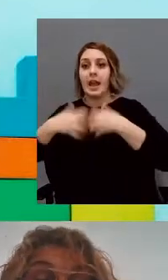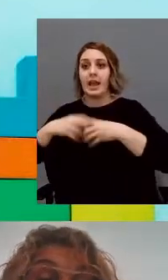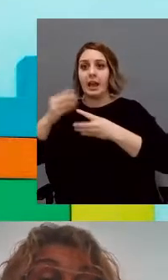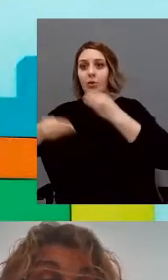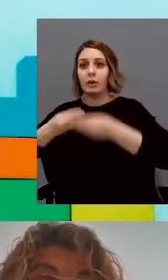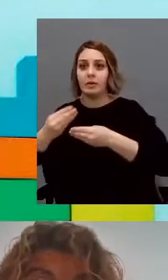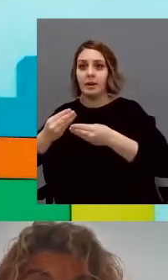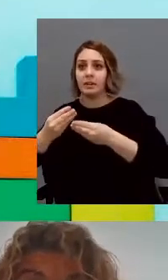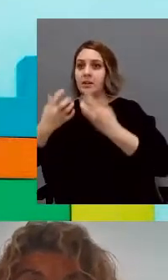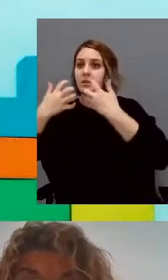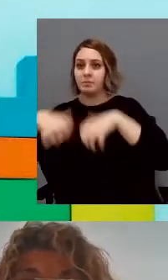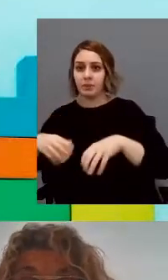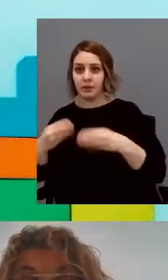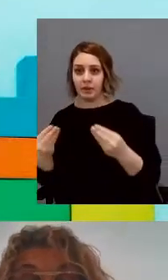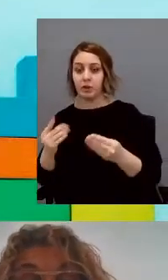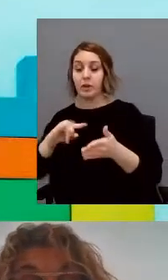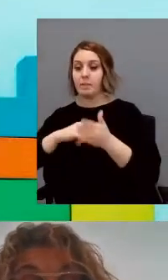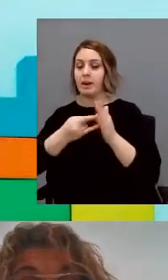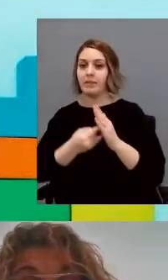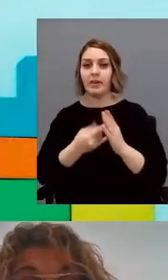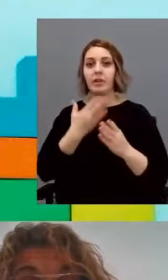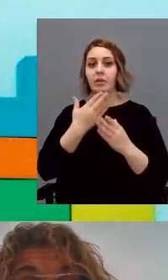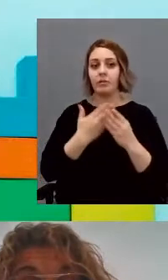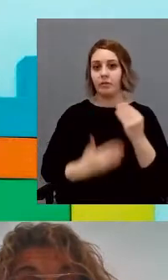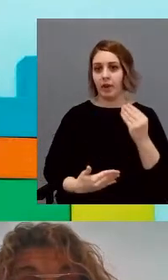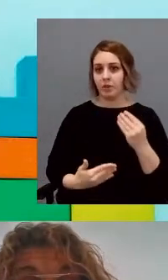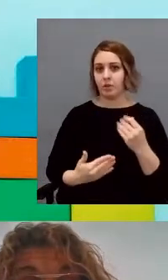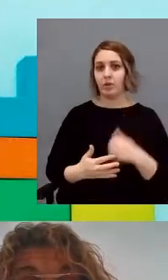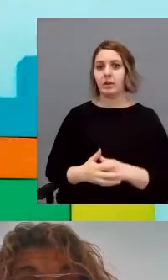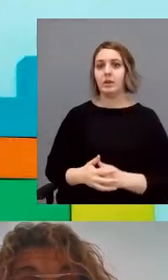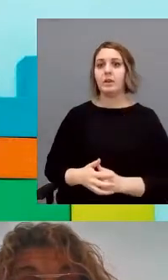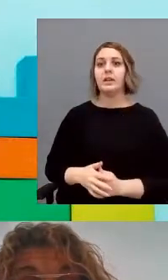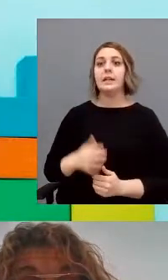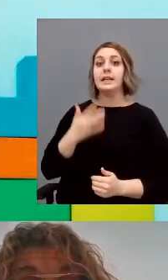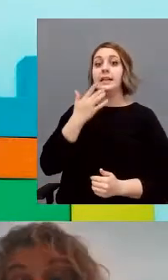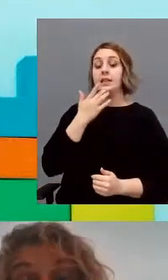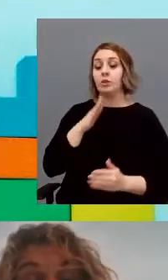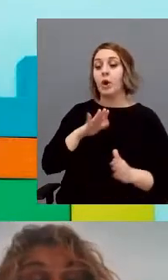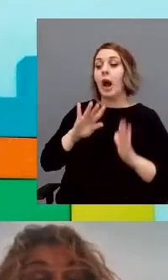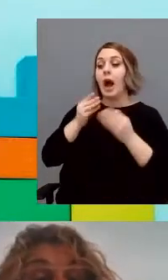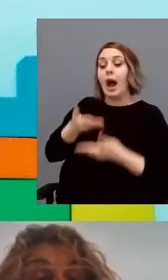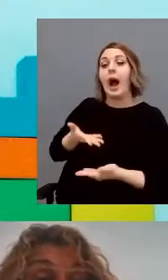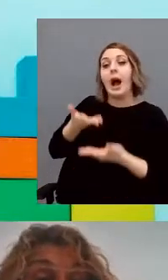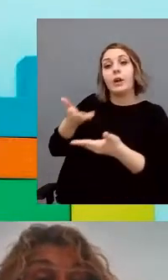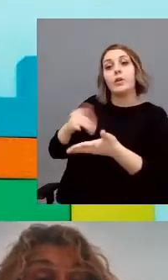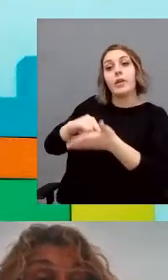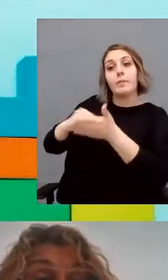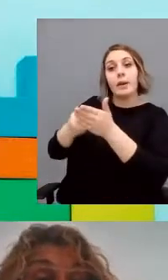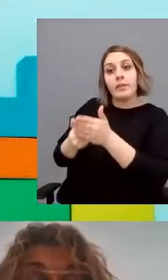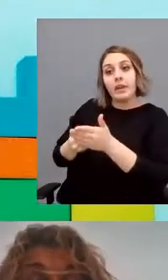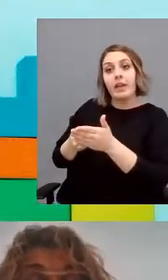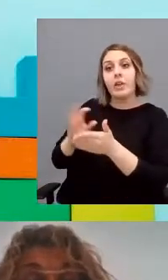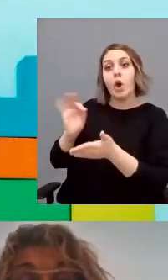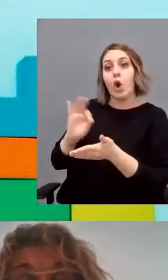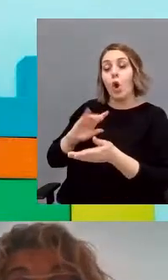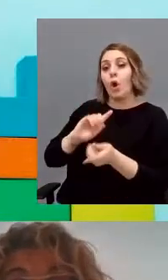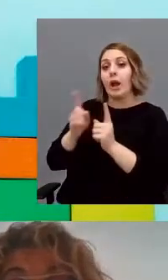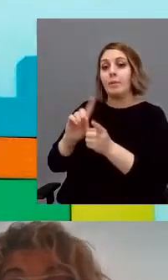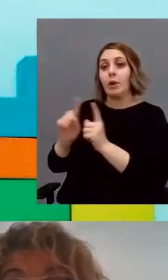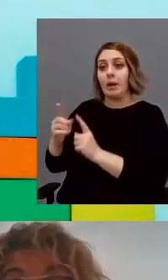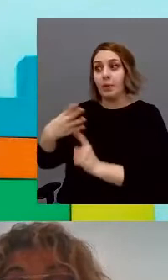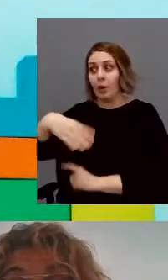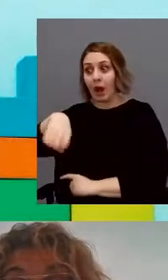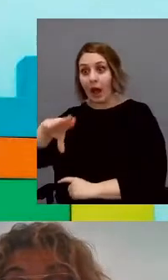ejecutivas y, como consecuencia, en habilidades de planificación. Conforme se ayude el movimiento de las posibles modificaciones, se